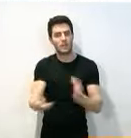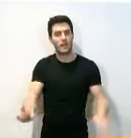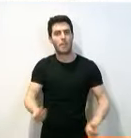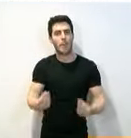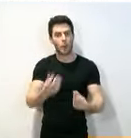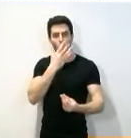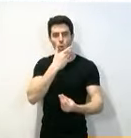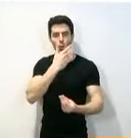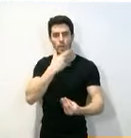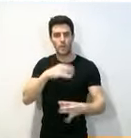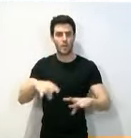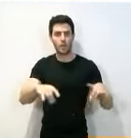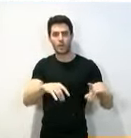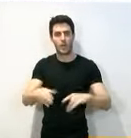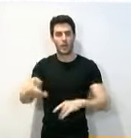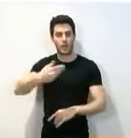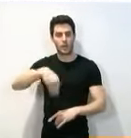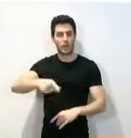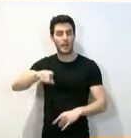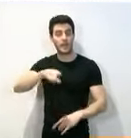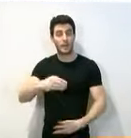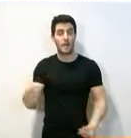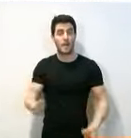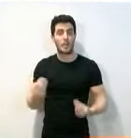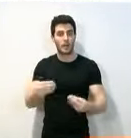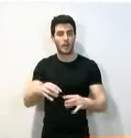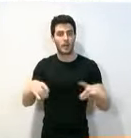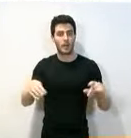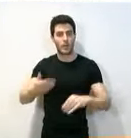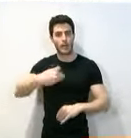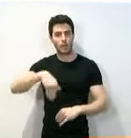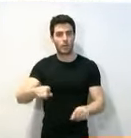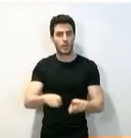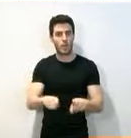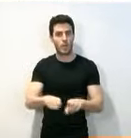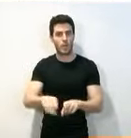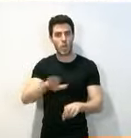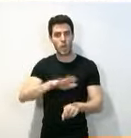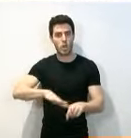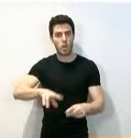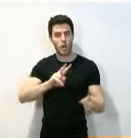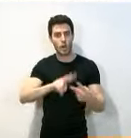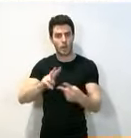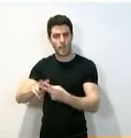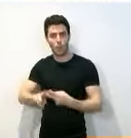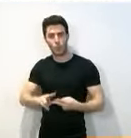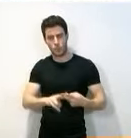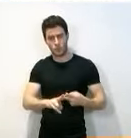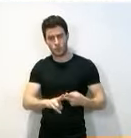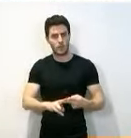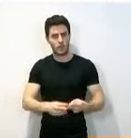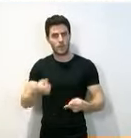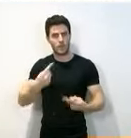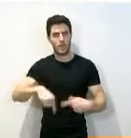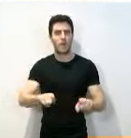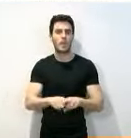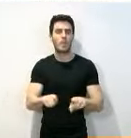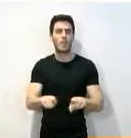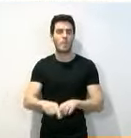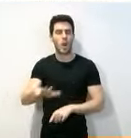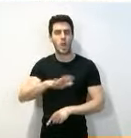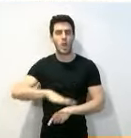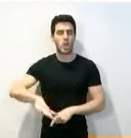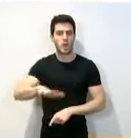conocimiento de nuestra tierra y mejorar nuestra tierra como lugar de encuentro, por un lado, y como lugar de